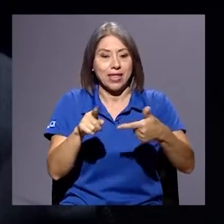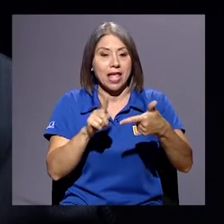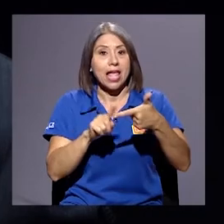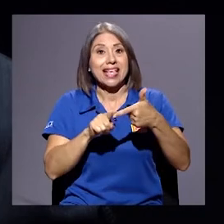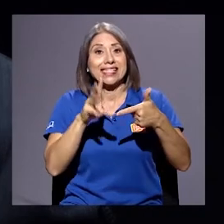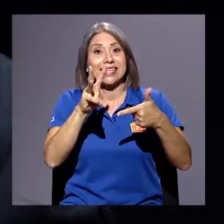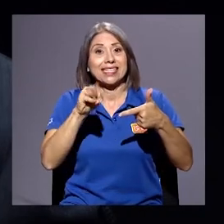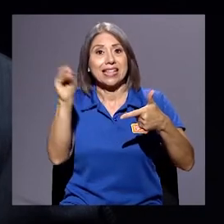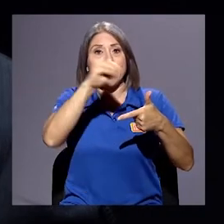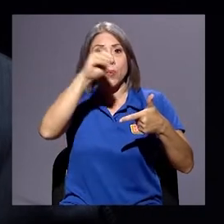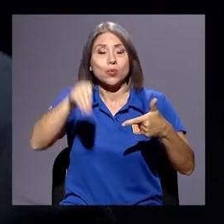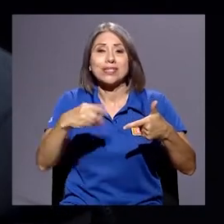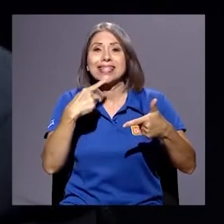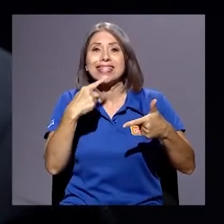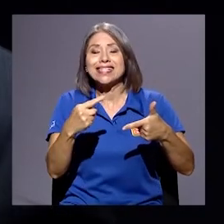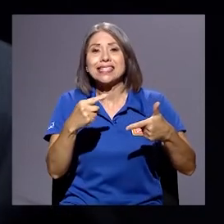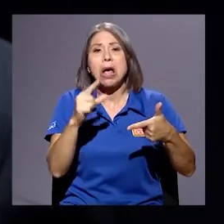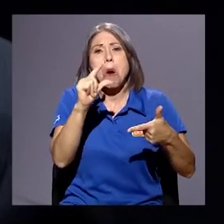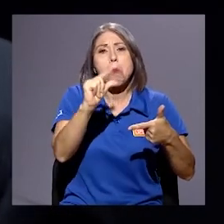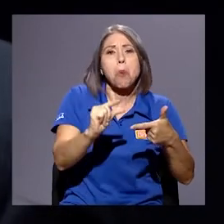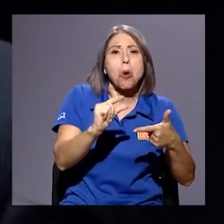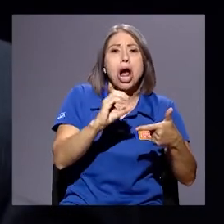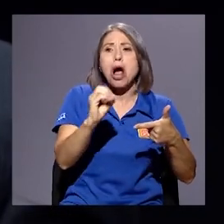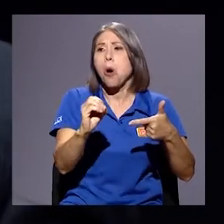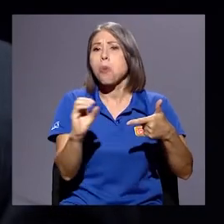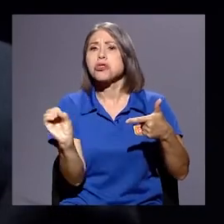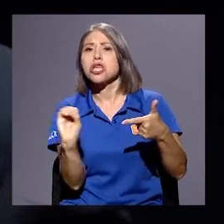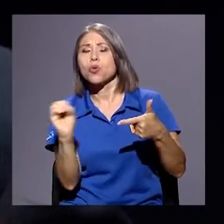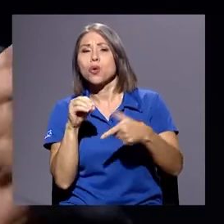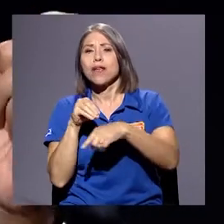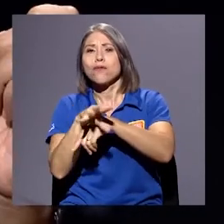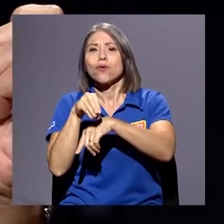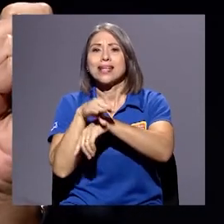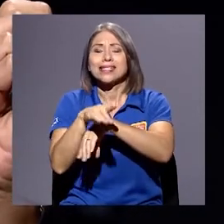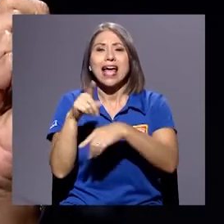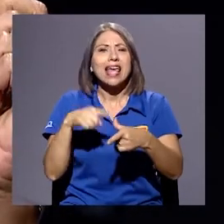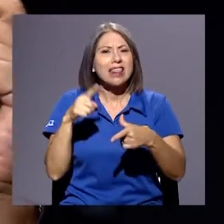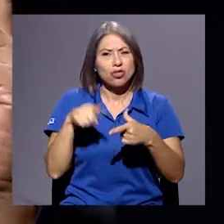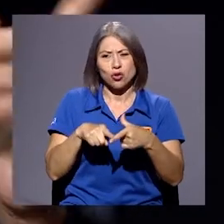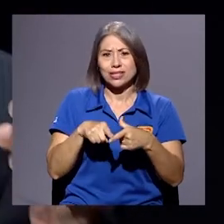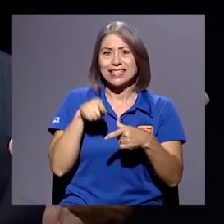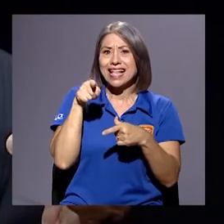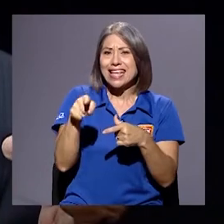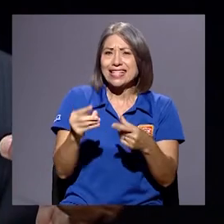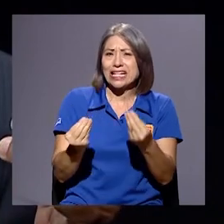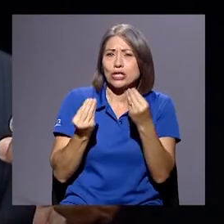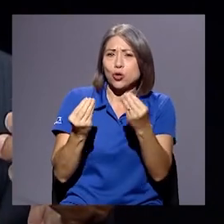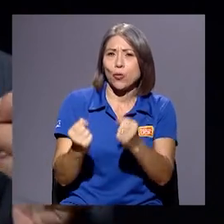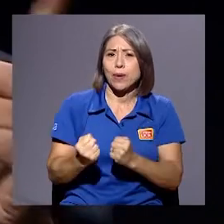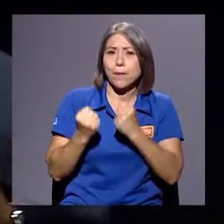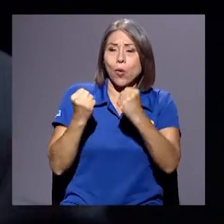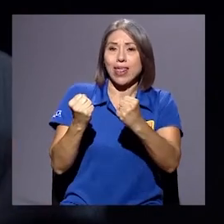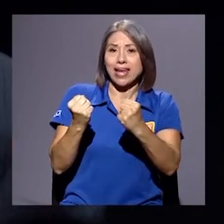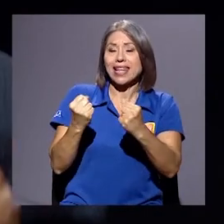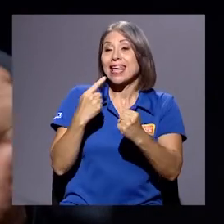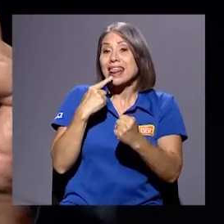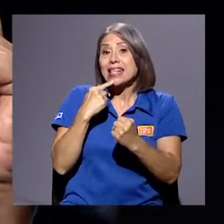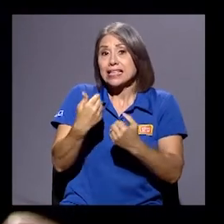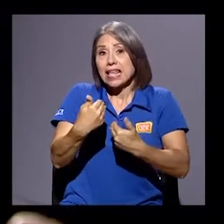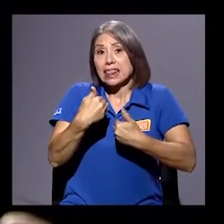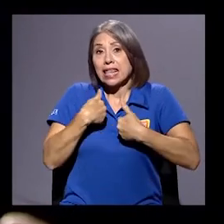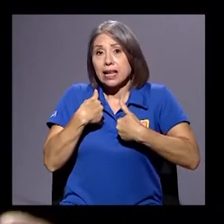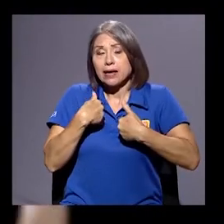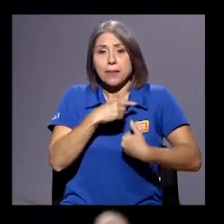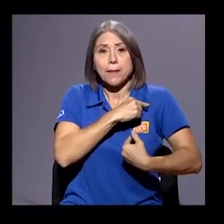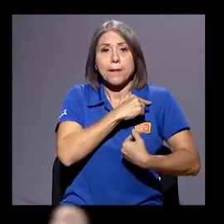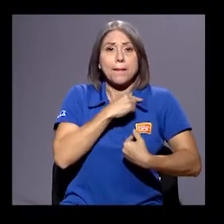ninguna influencia. Entonces, ¿de dónde viene ese sobrepoder que se le asigna a pastores y a sacerdotes?